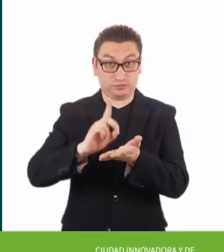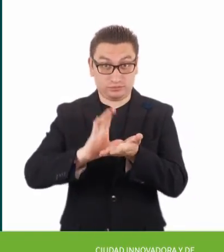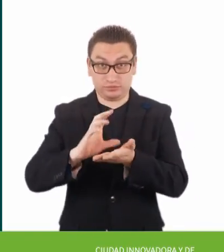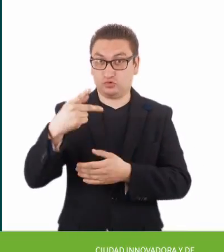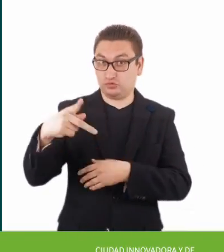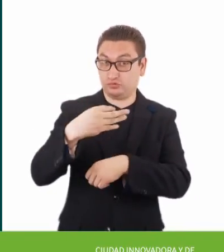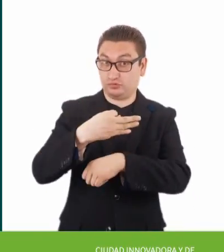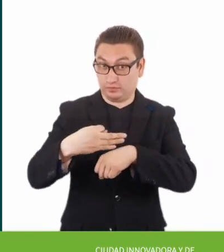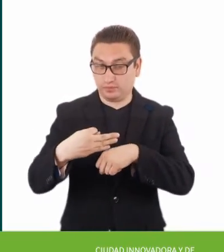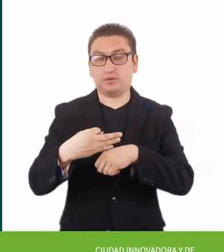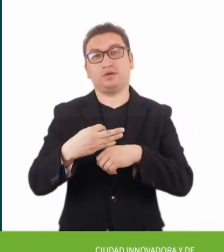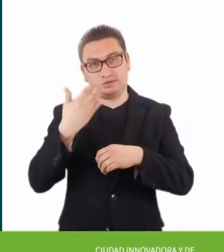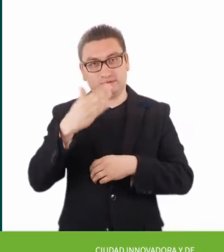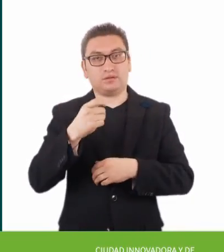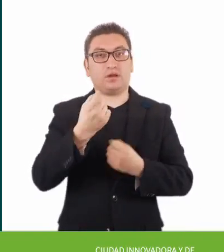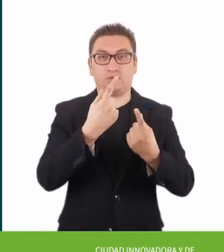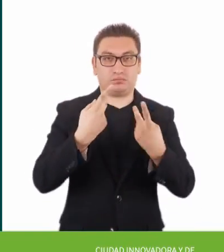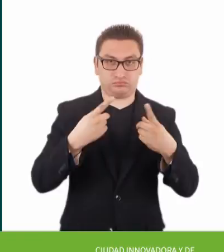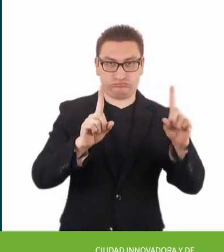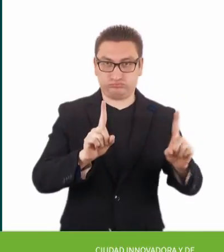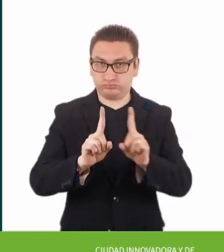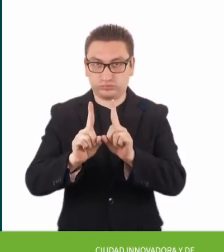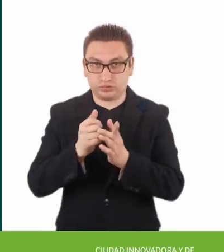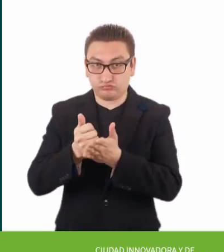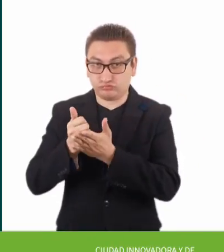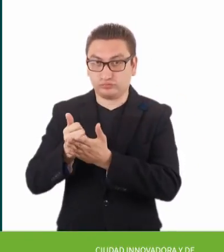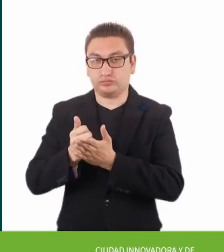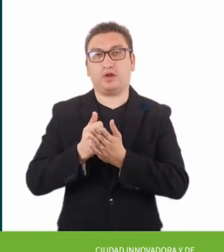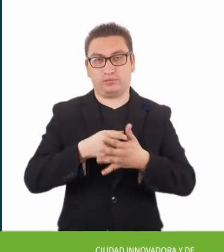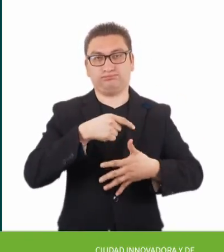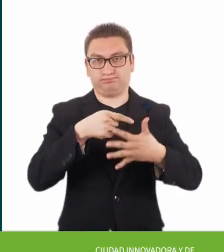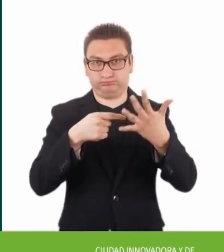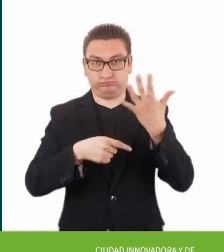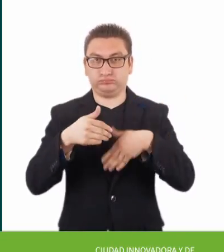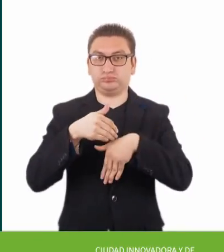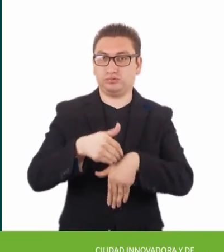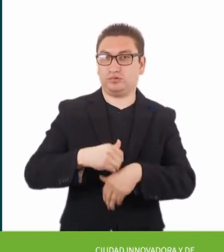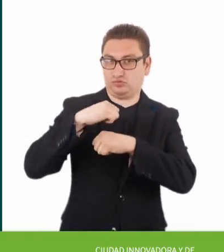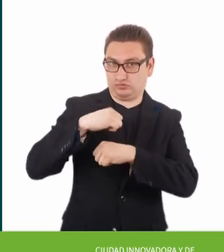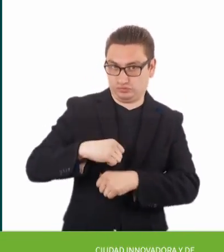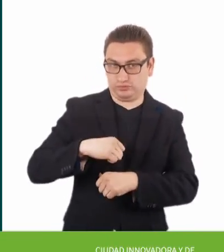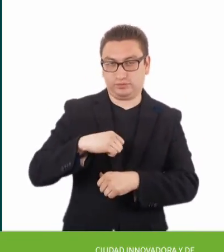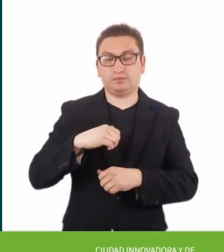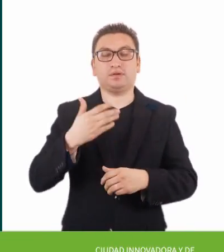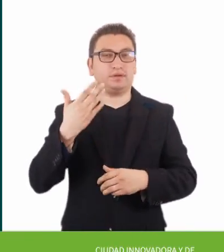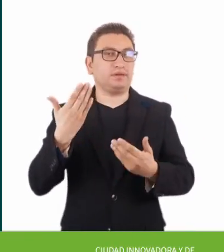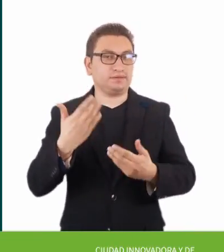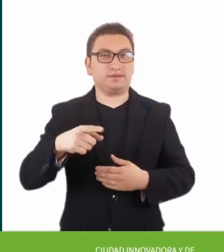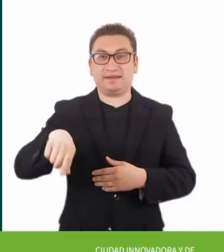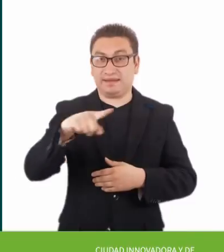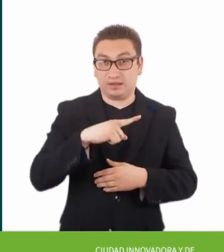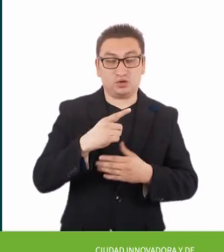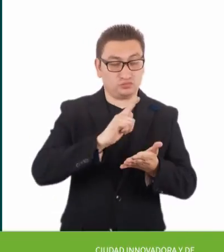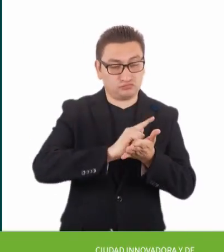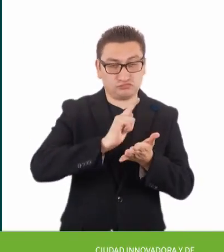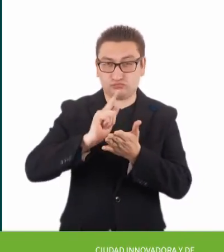discapacidad, su familia y en especial personas asistentes personales deberán seguir las indicaciones de las autoridades de salud